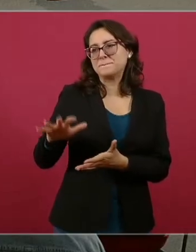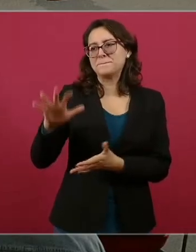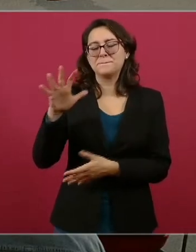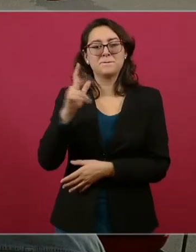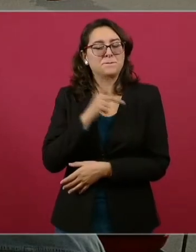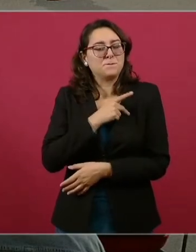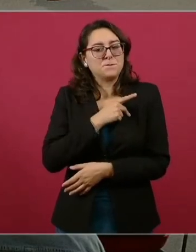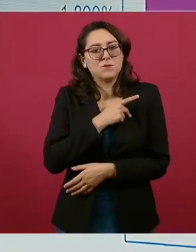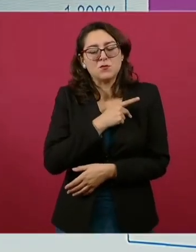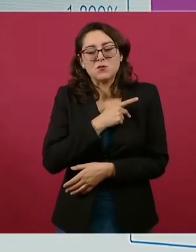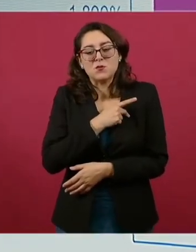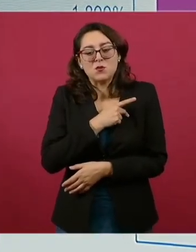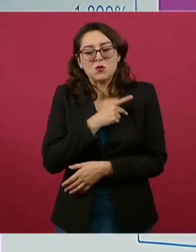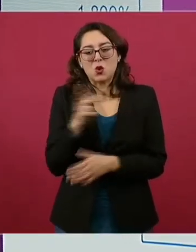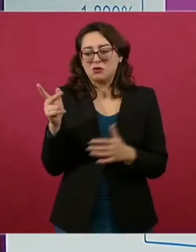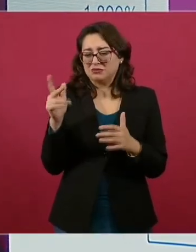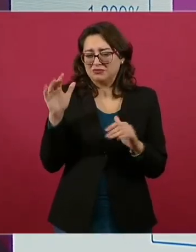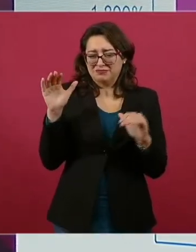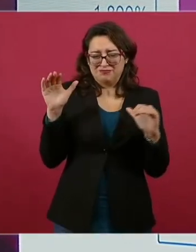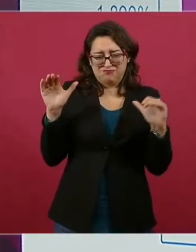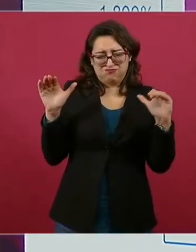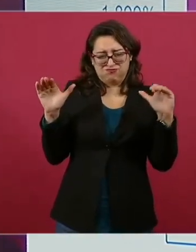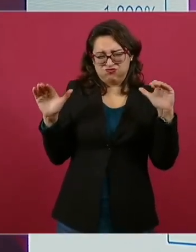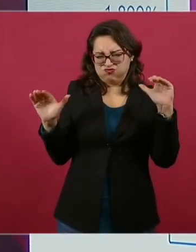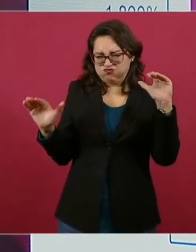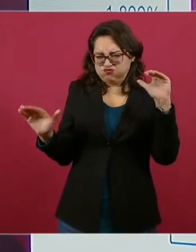de la desigualdad moderna.